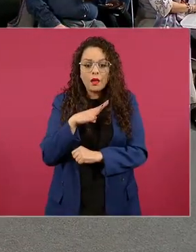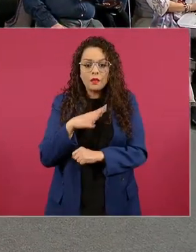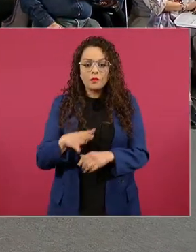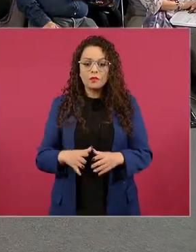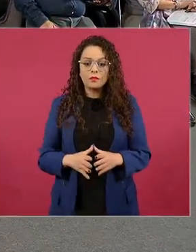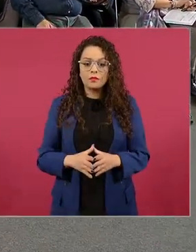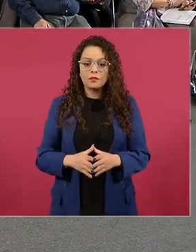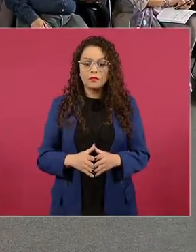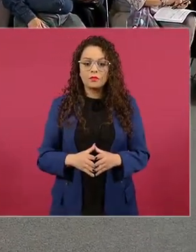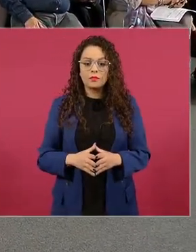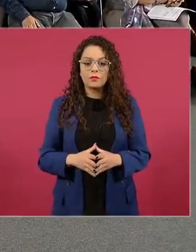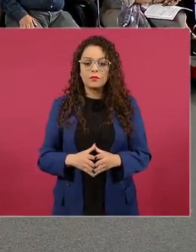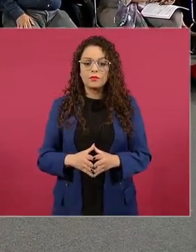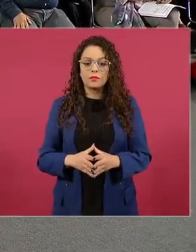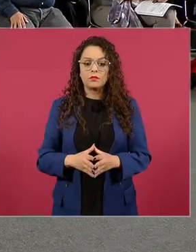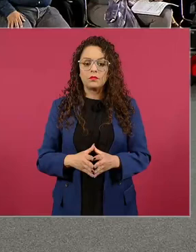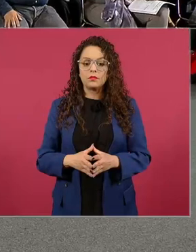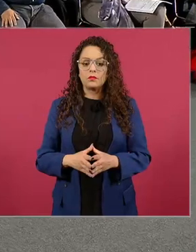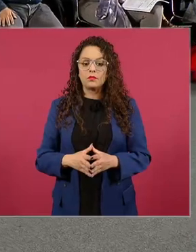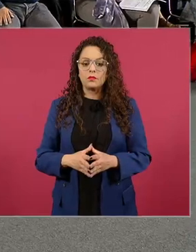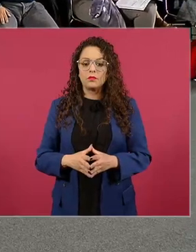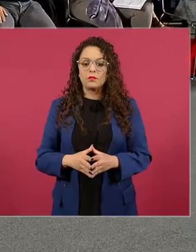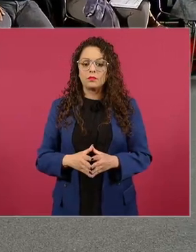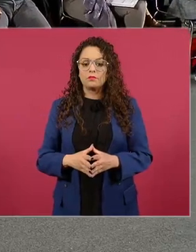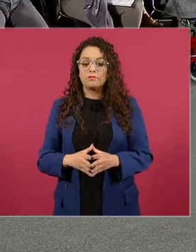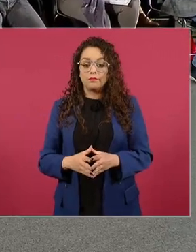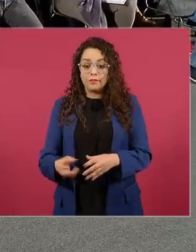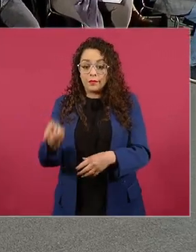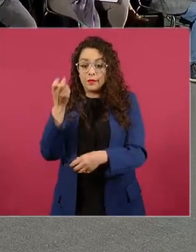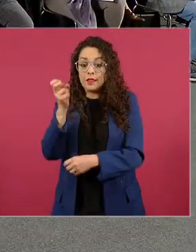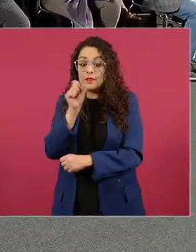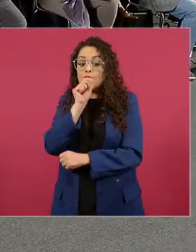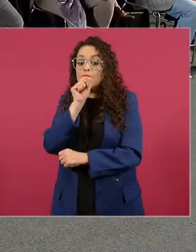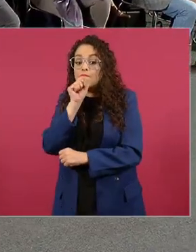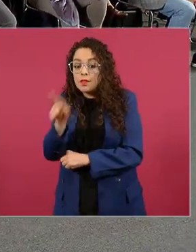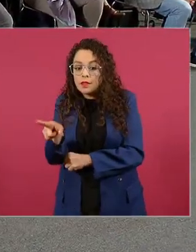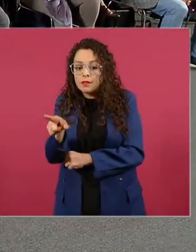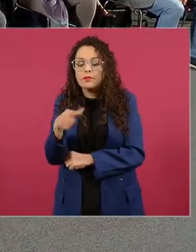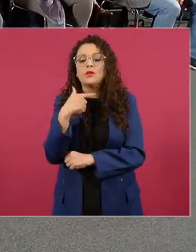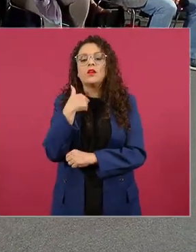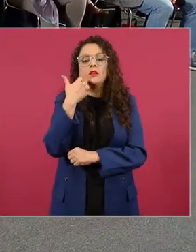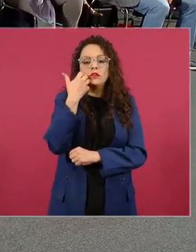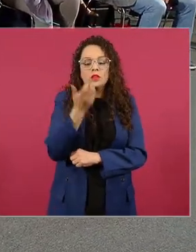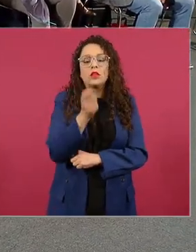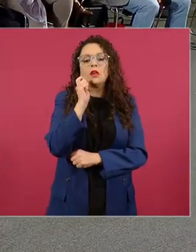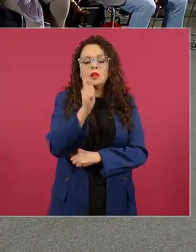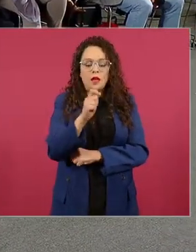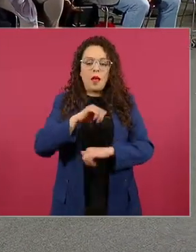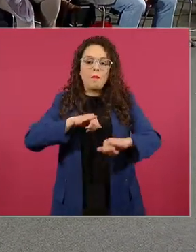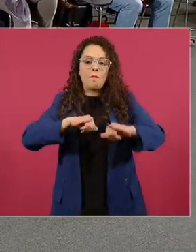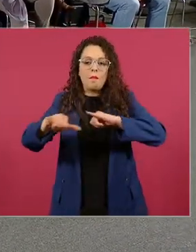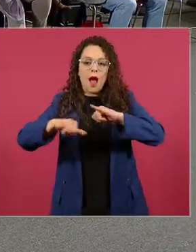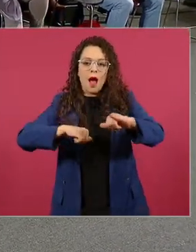y así quiero poner un mapa de